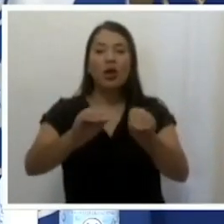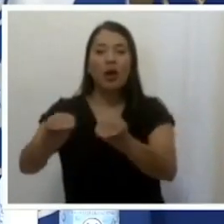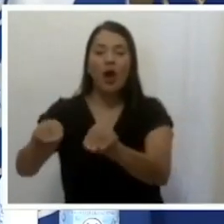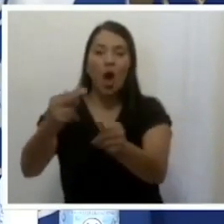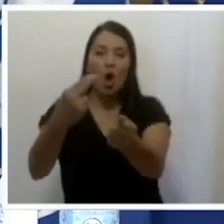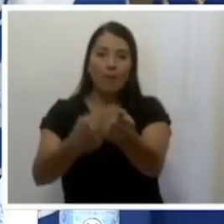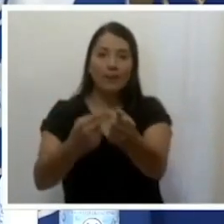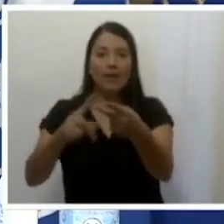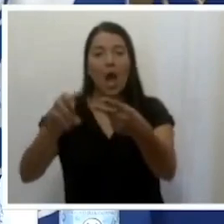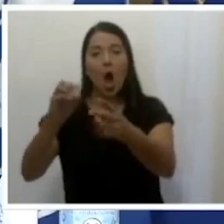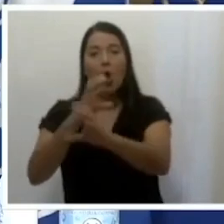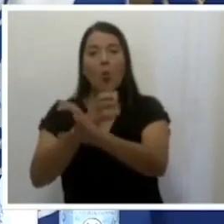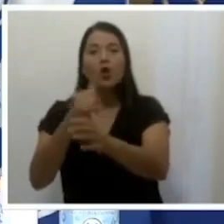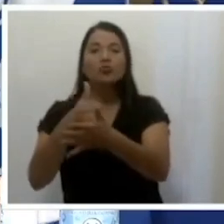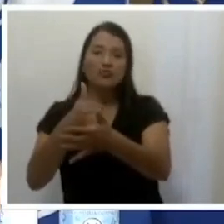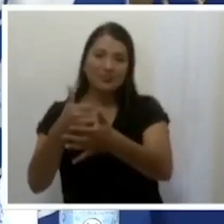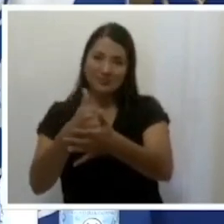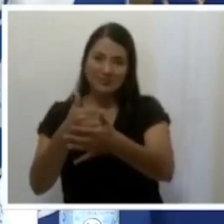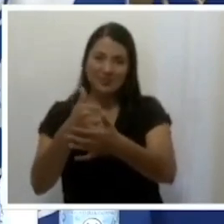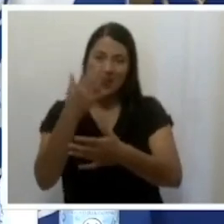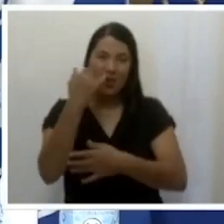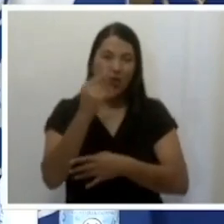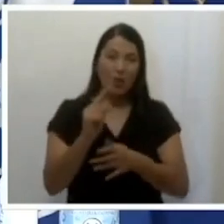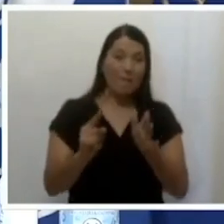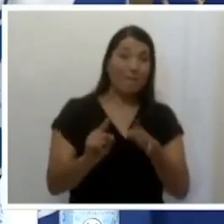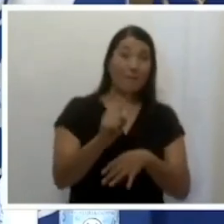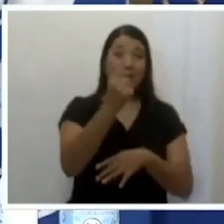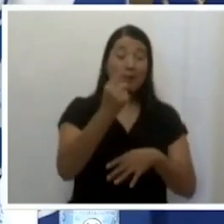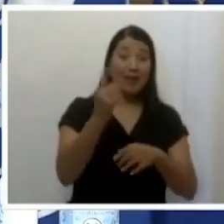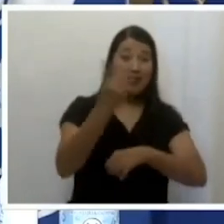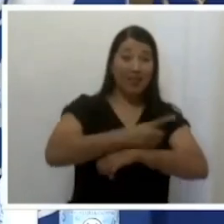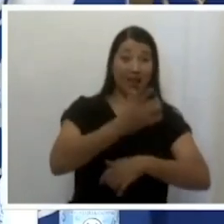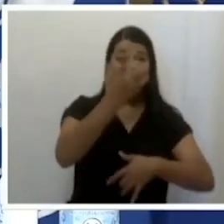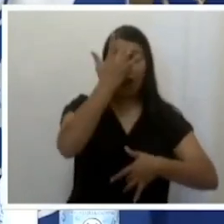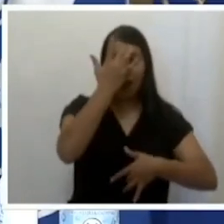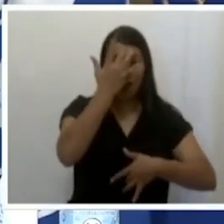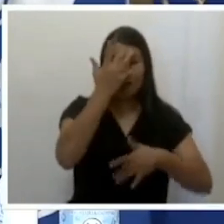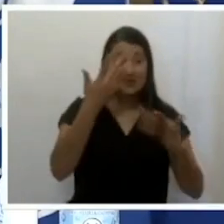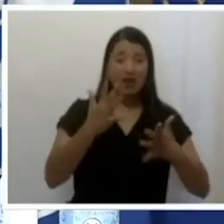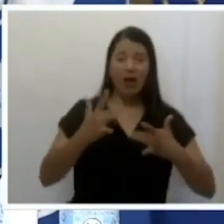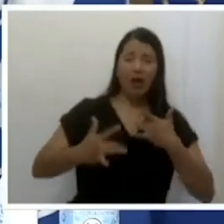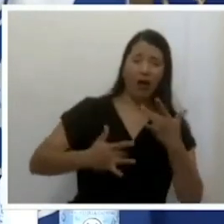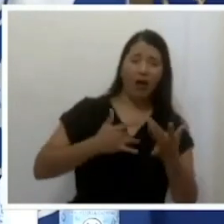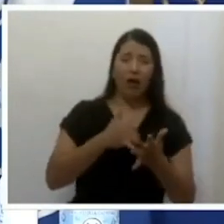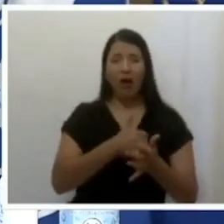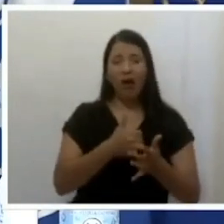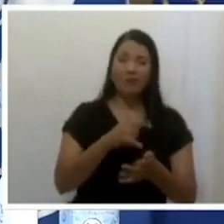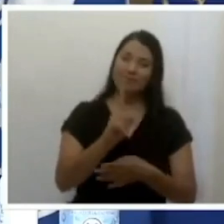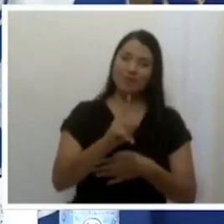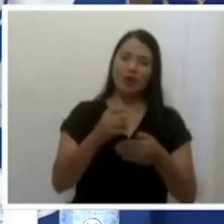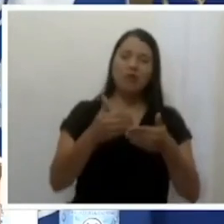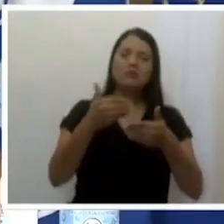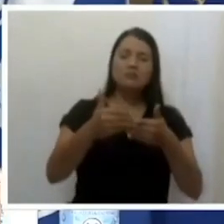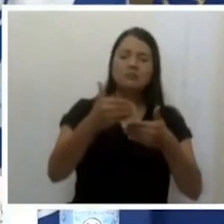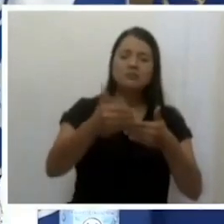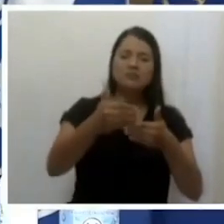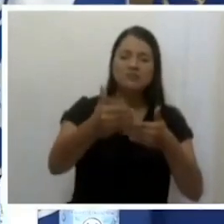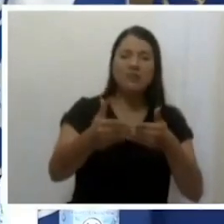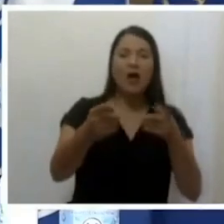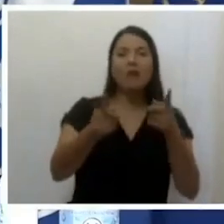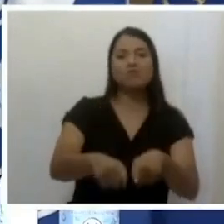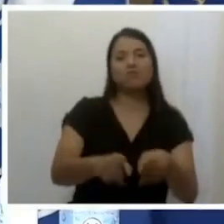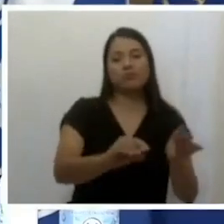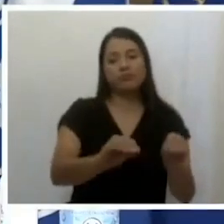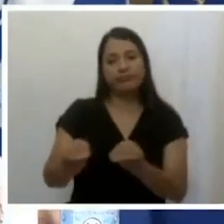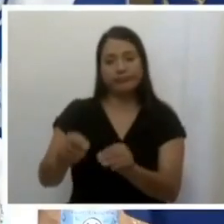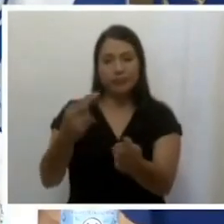complicarse. Entonces, como hemos informado en días pasados, hemos siempre estado buscando